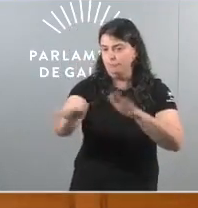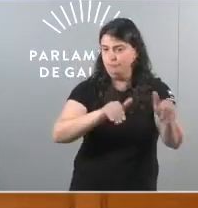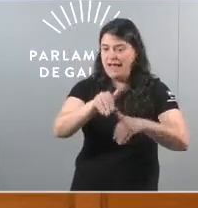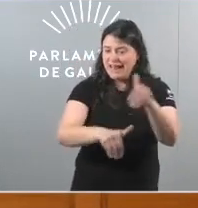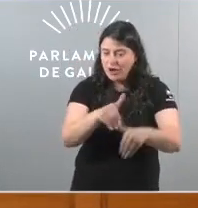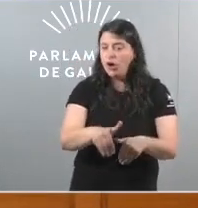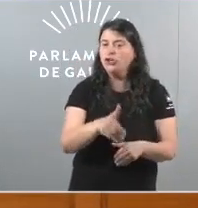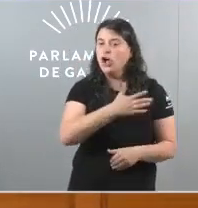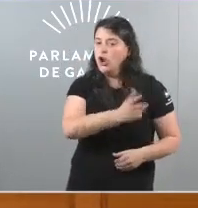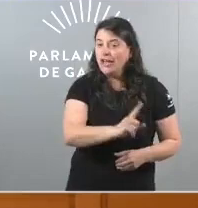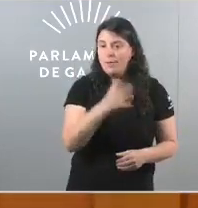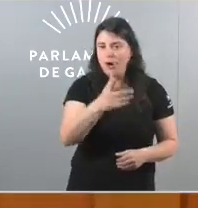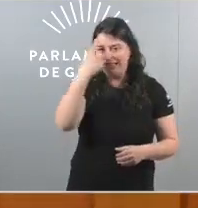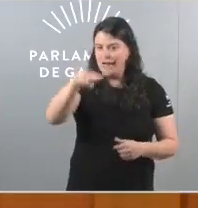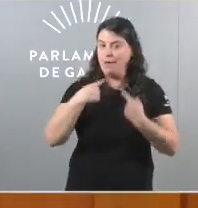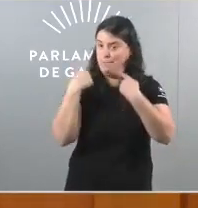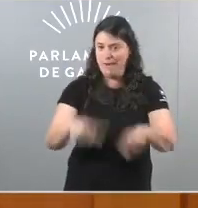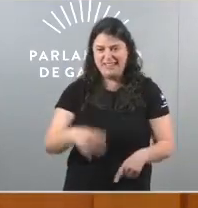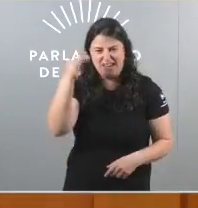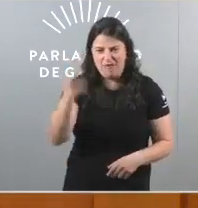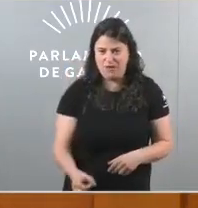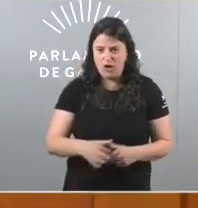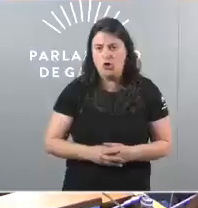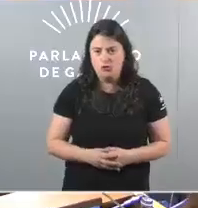perderían. Simplemente,